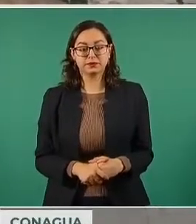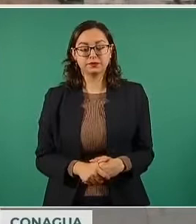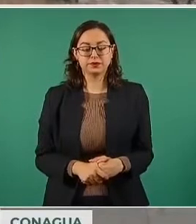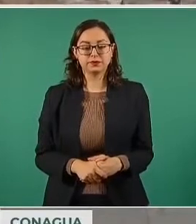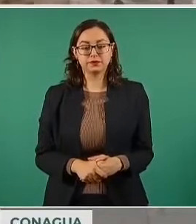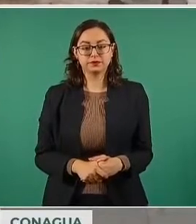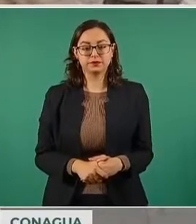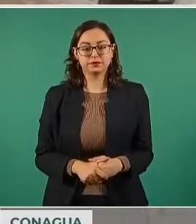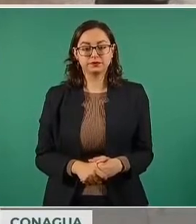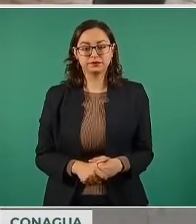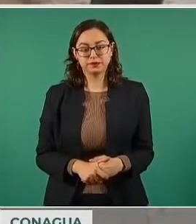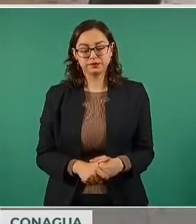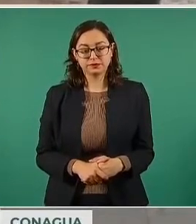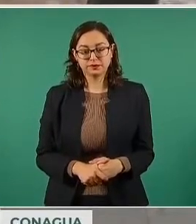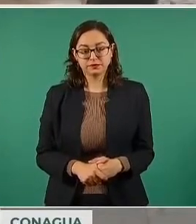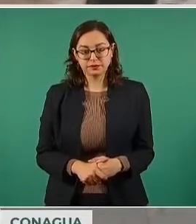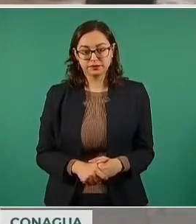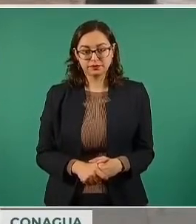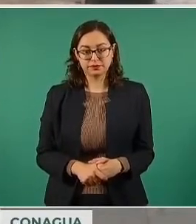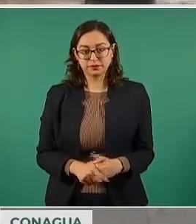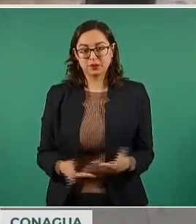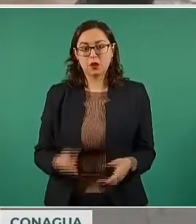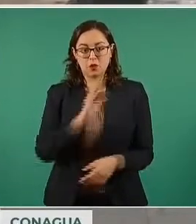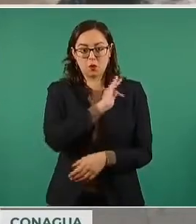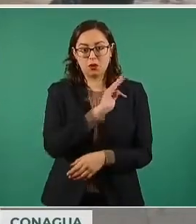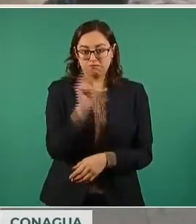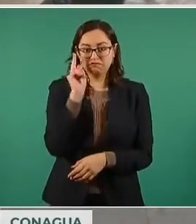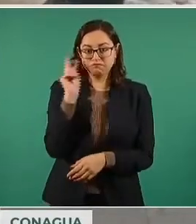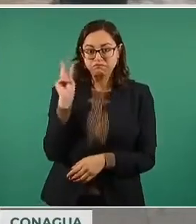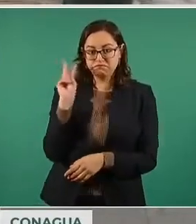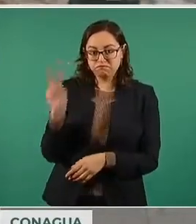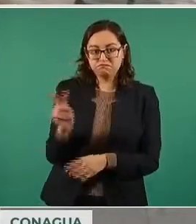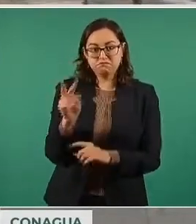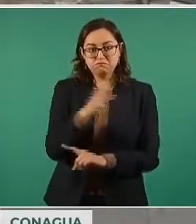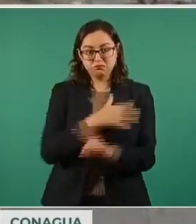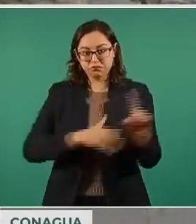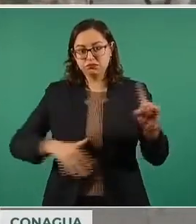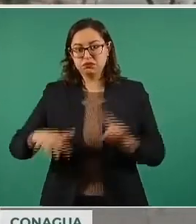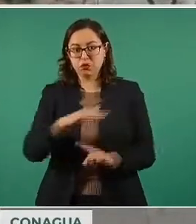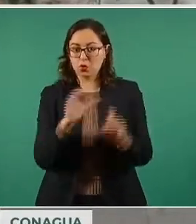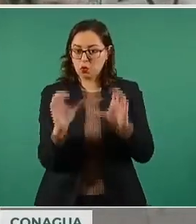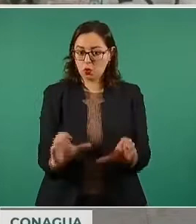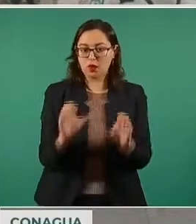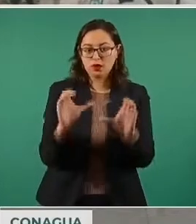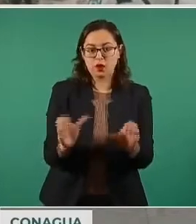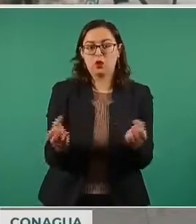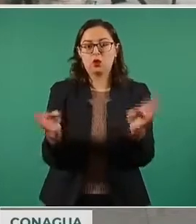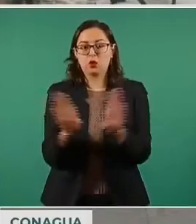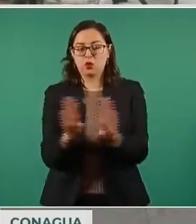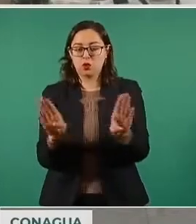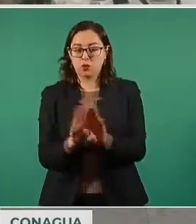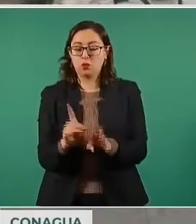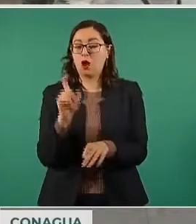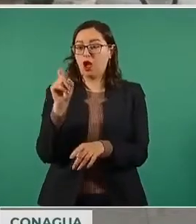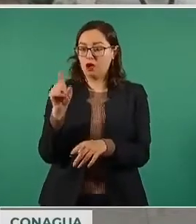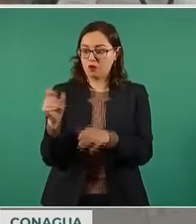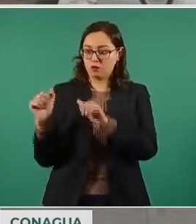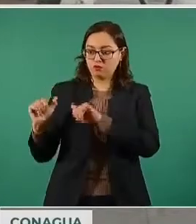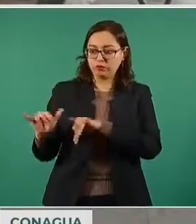y presas para garantizar las condiciones de seguridad de flujo y operación de las presas.